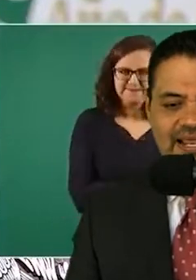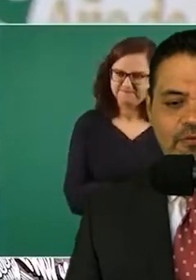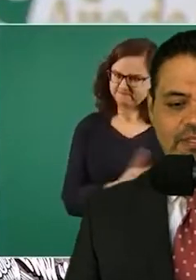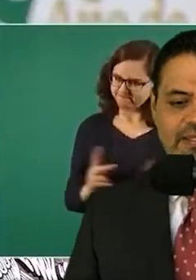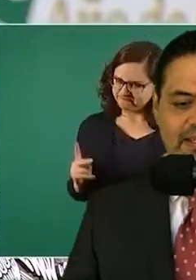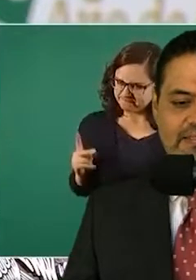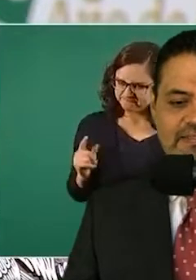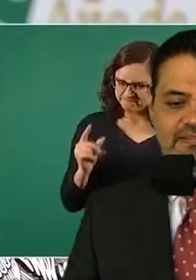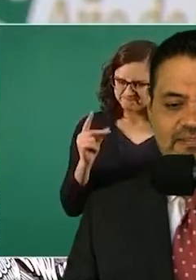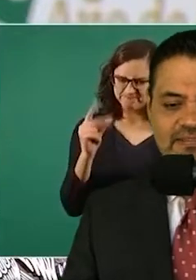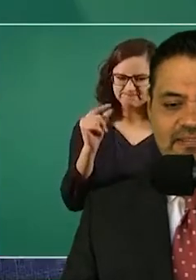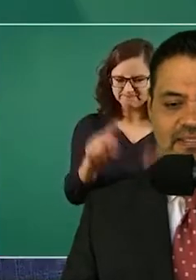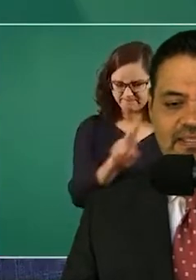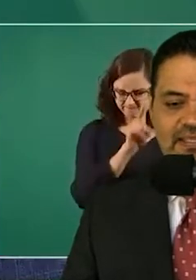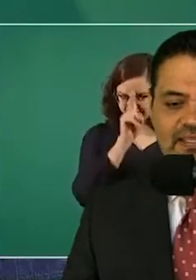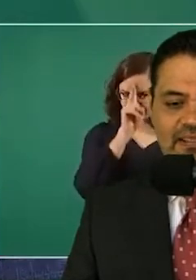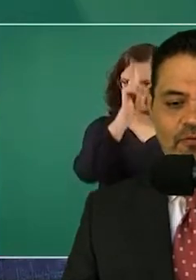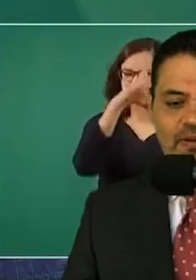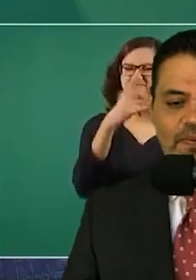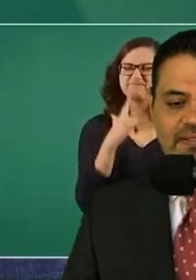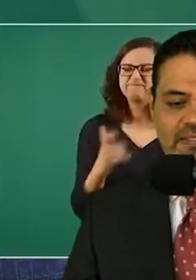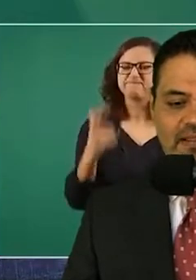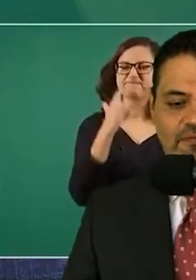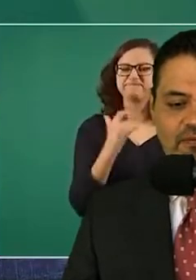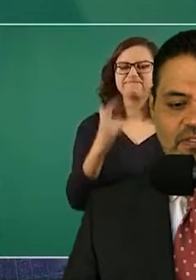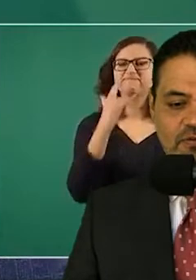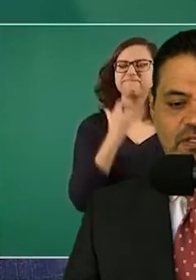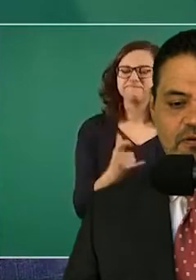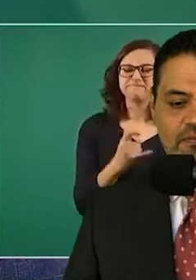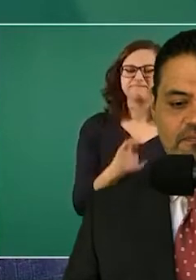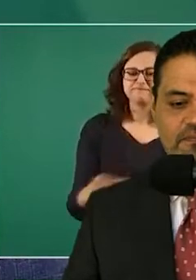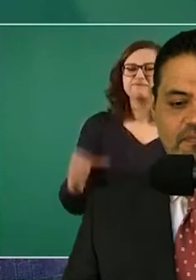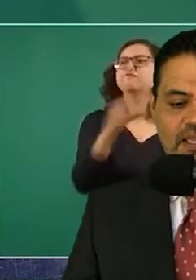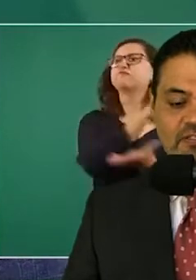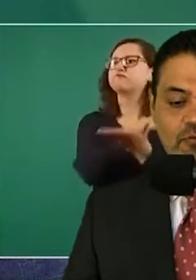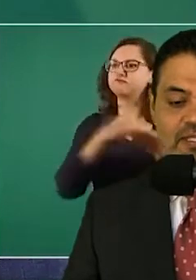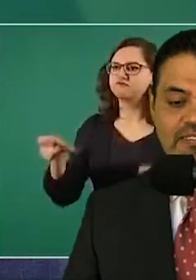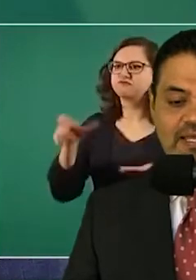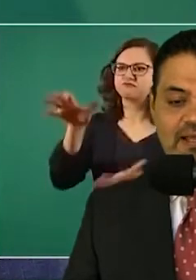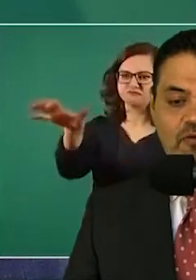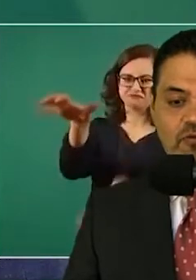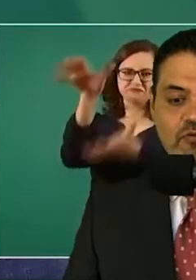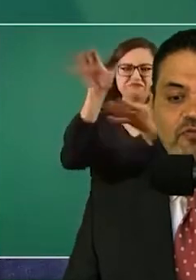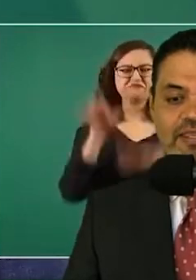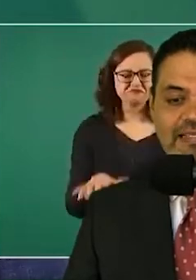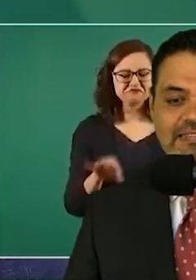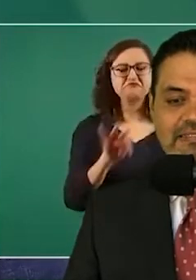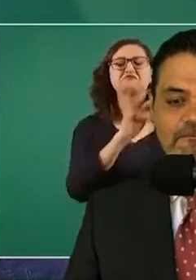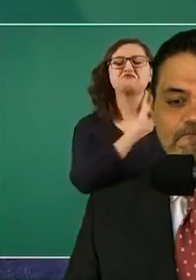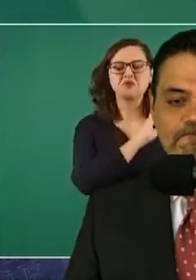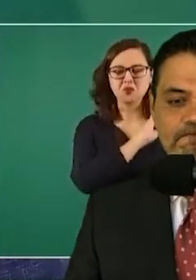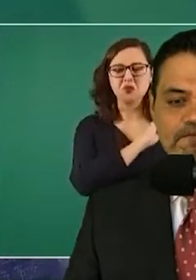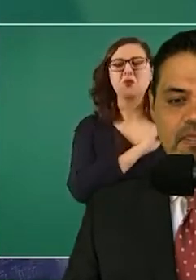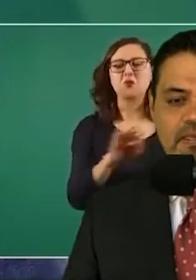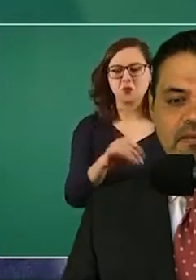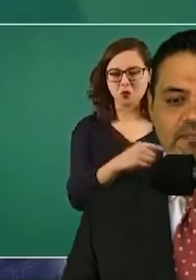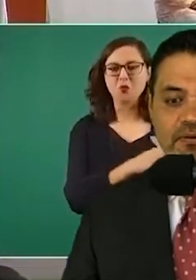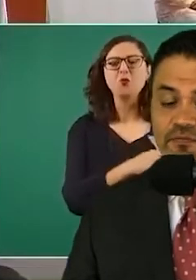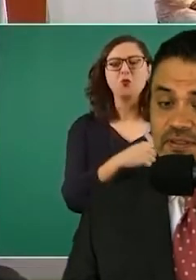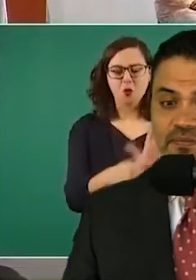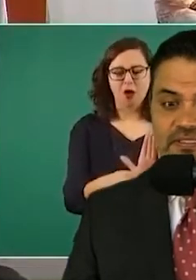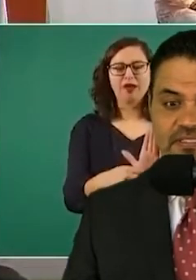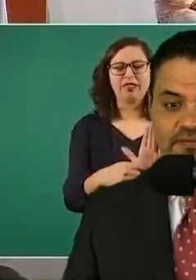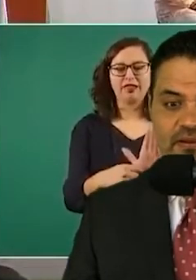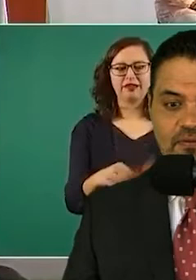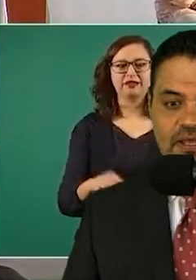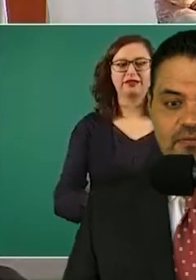exagerado interés y una parte de la información dijo es utilizada con otros fines, pero